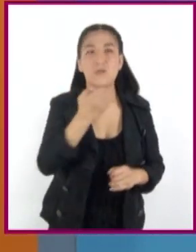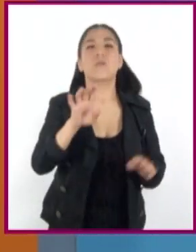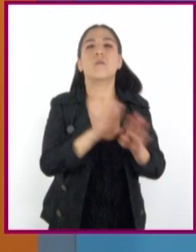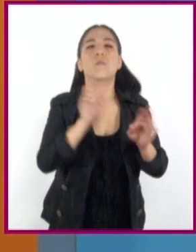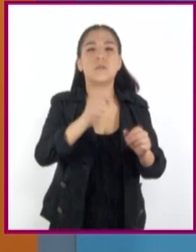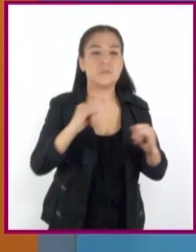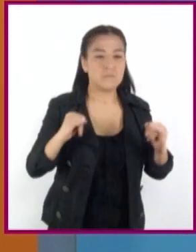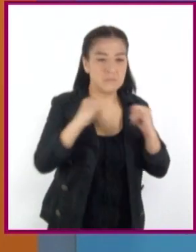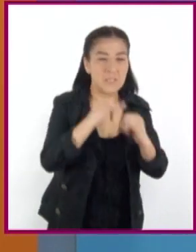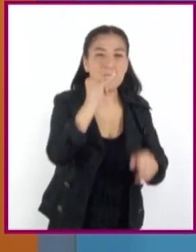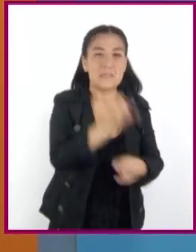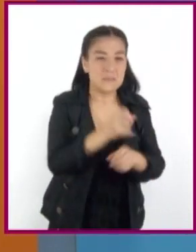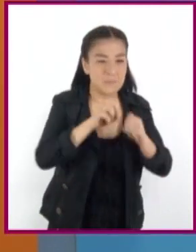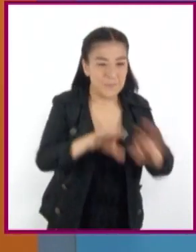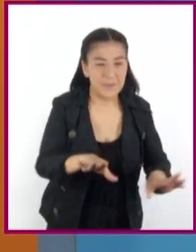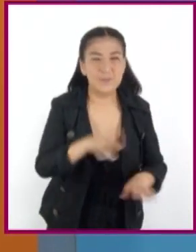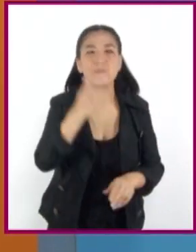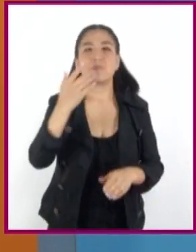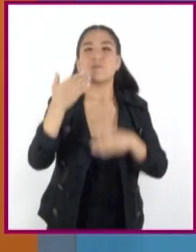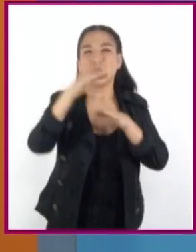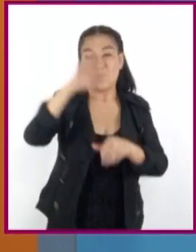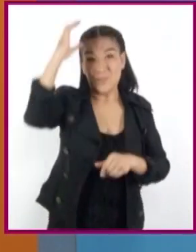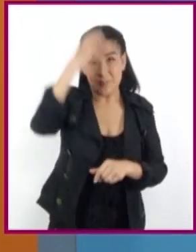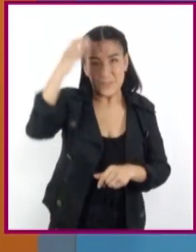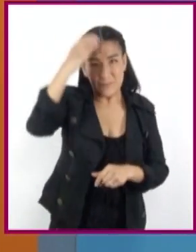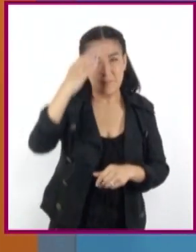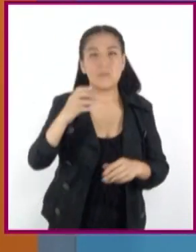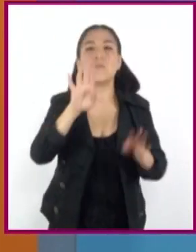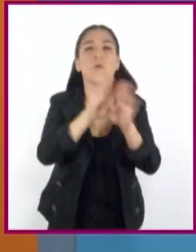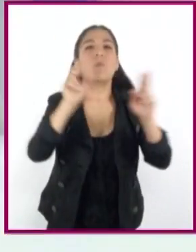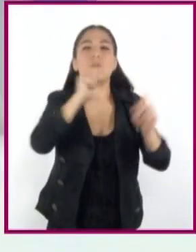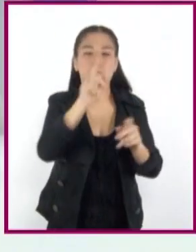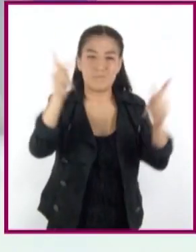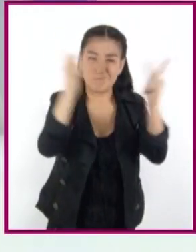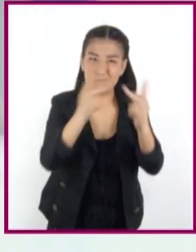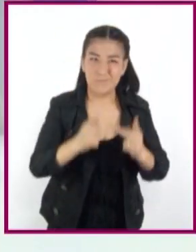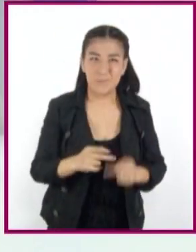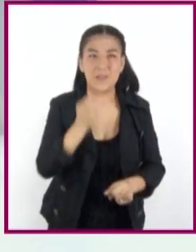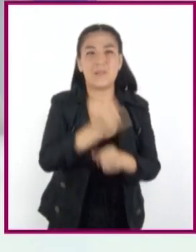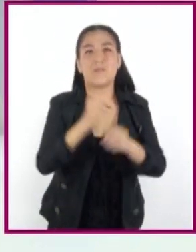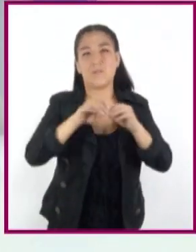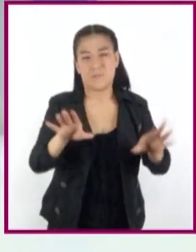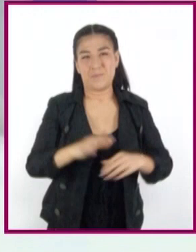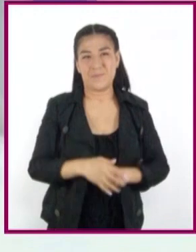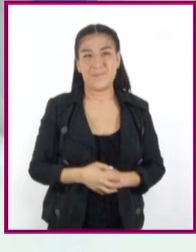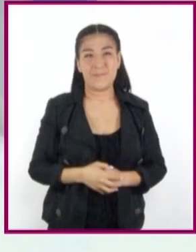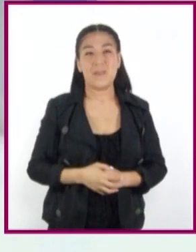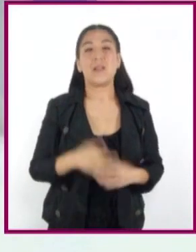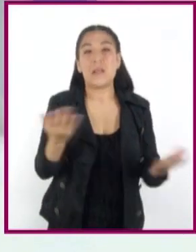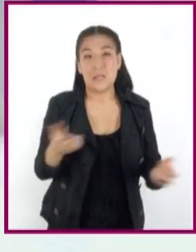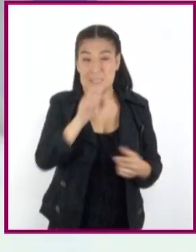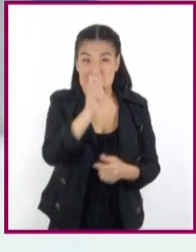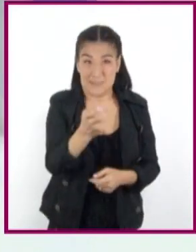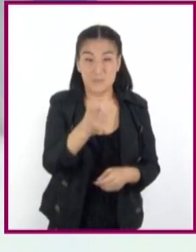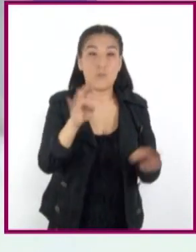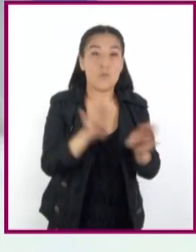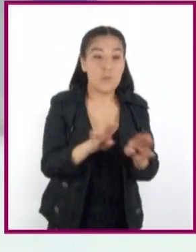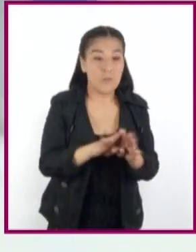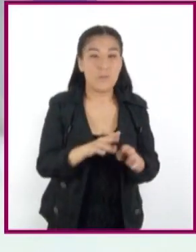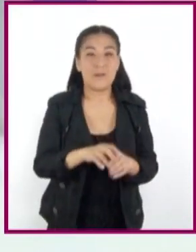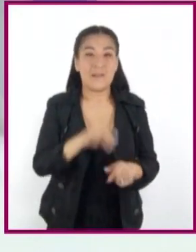respaldados científicamente, además de contrastar la información. Por lo tanto, disponer de información,